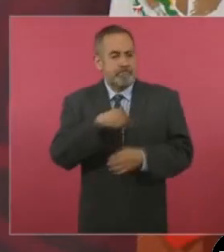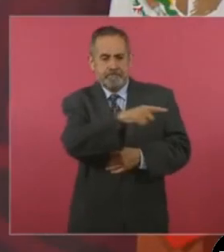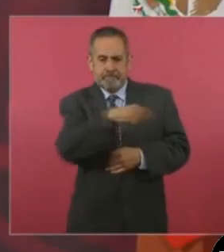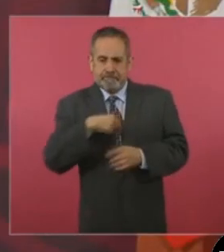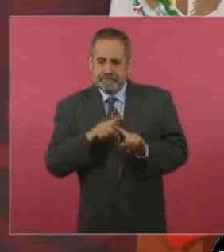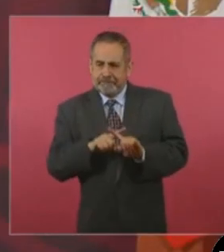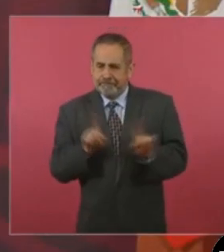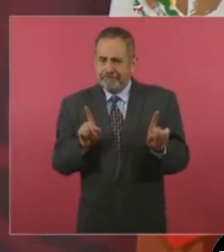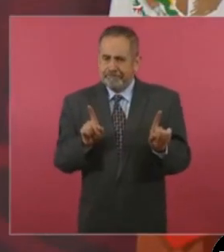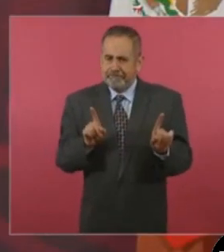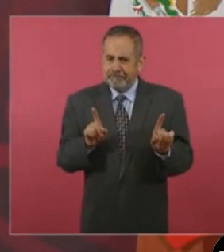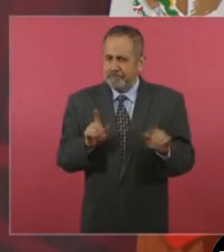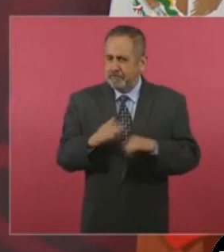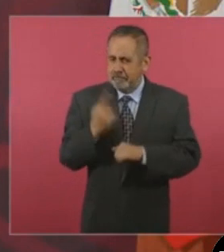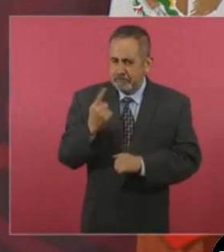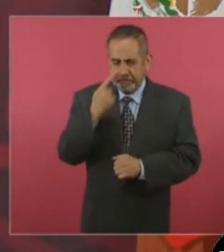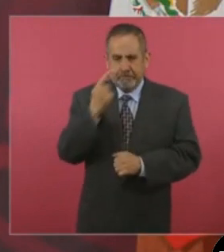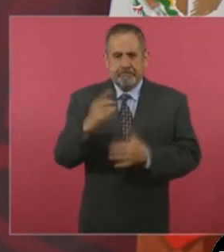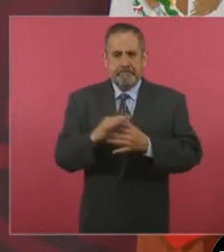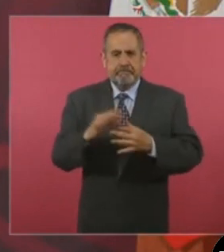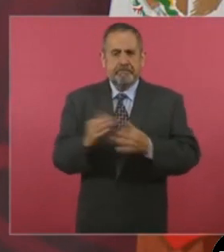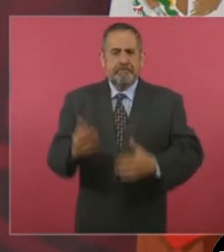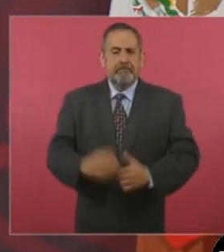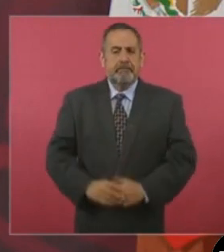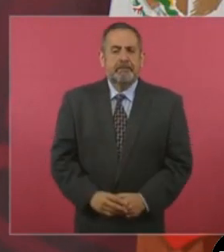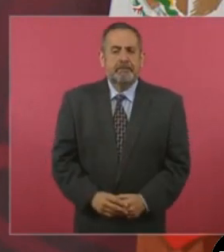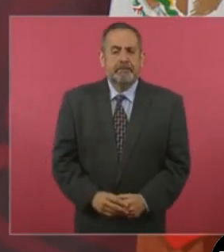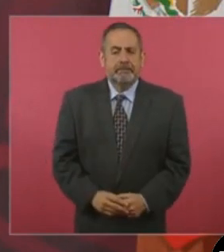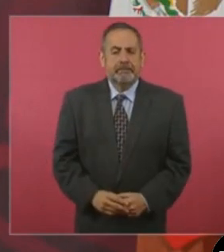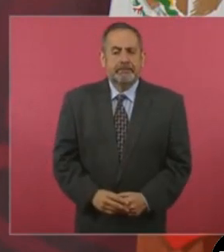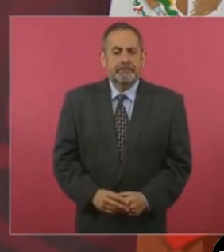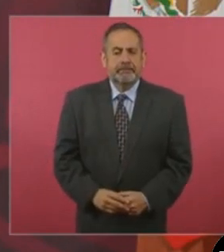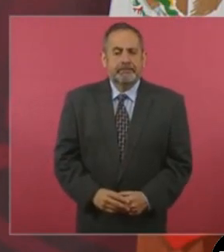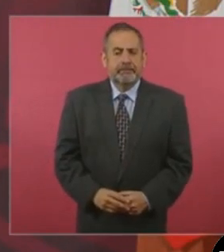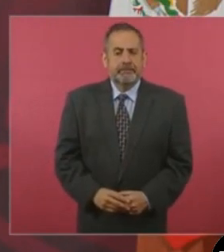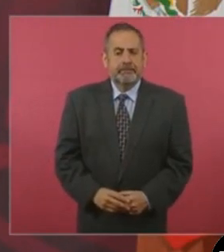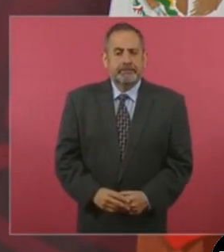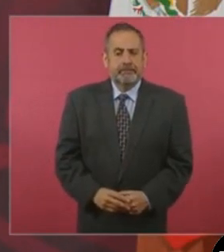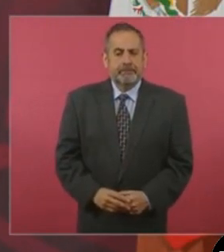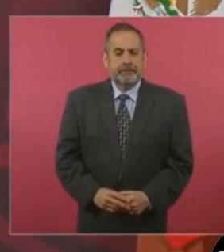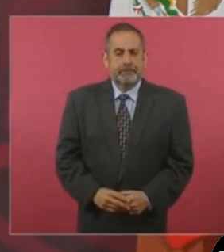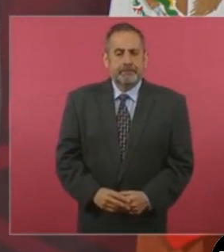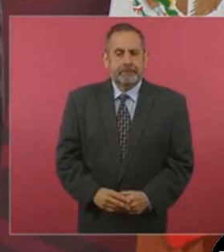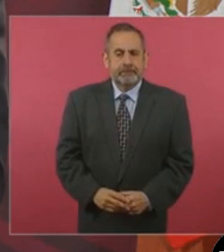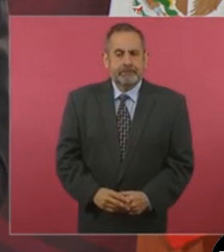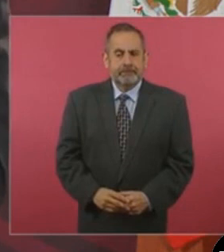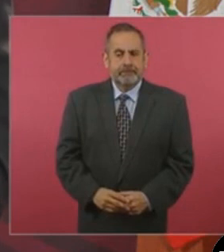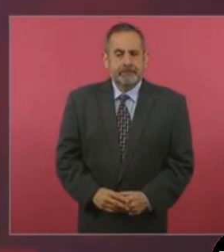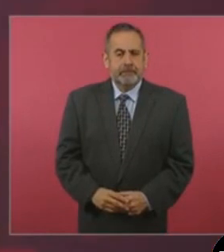cómo existen dos